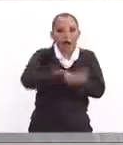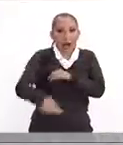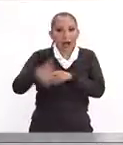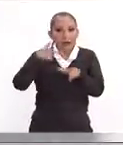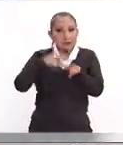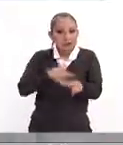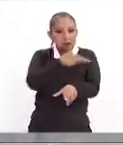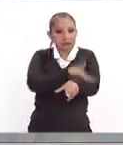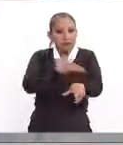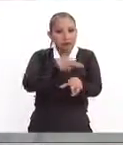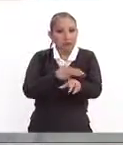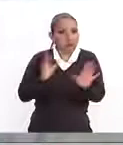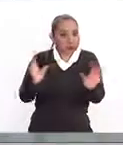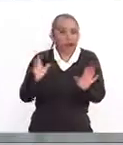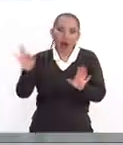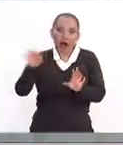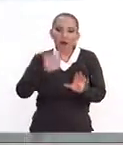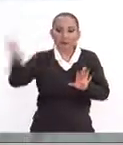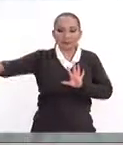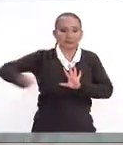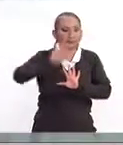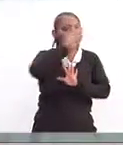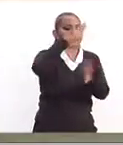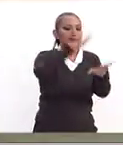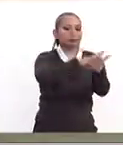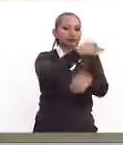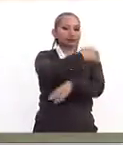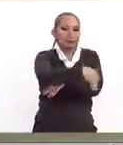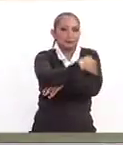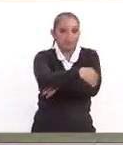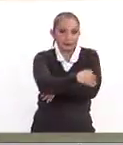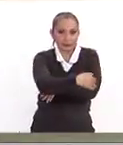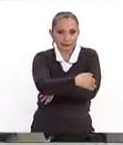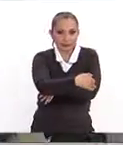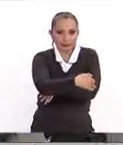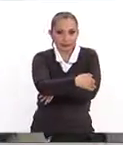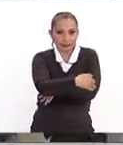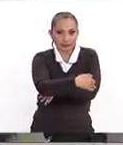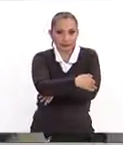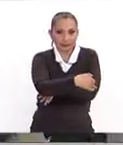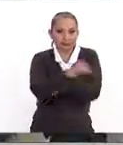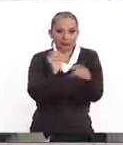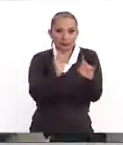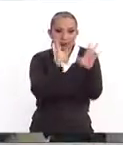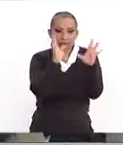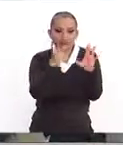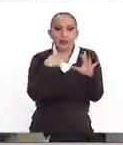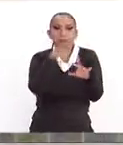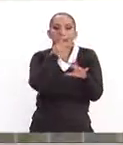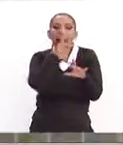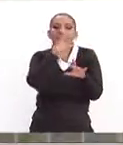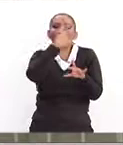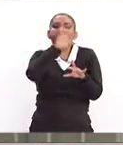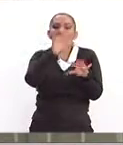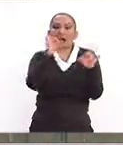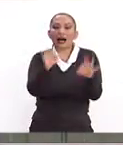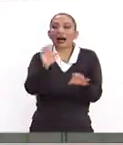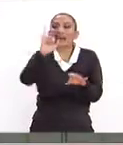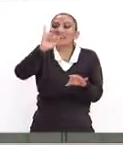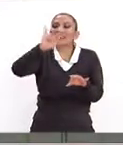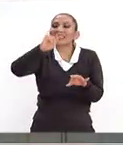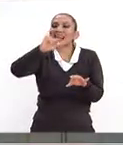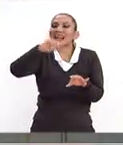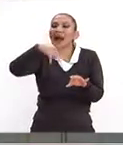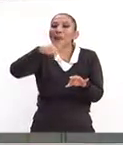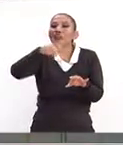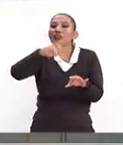adelante el proceso, entonces pueden estar sujetos a prisión preventiva. Que en realidad, la palabra correcta sería internamiento